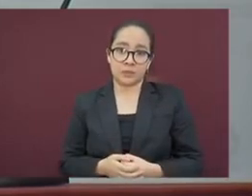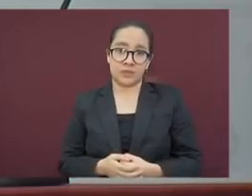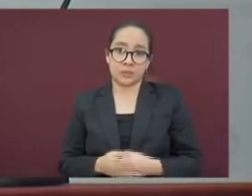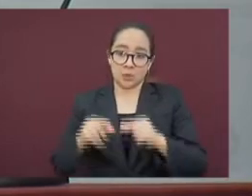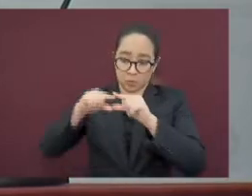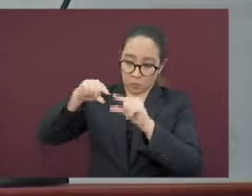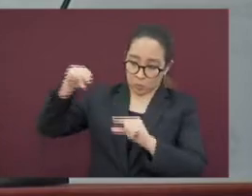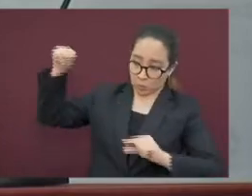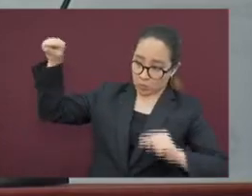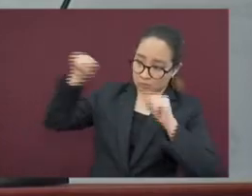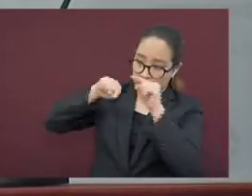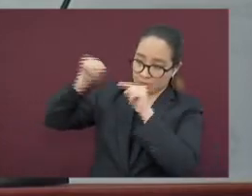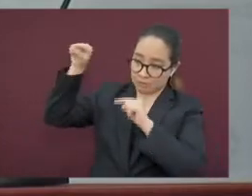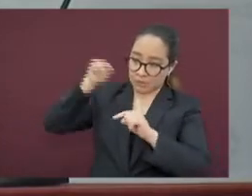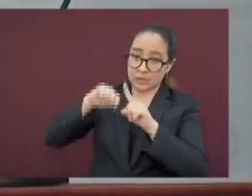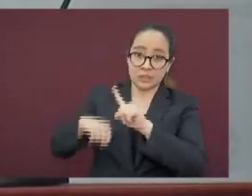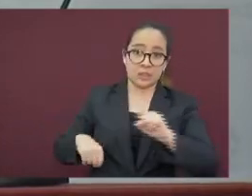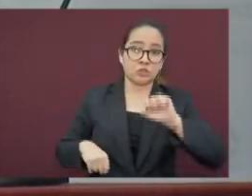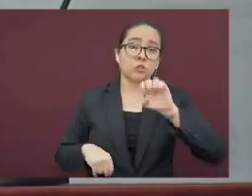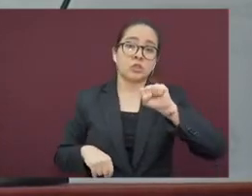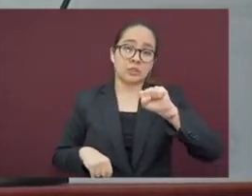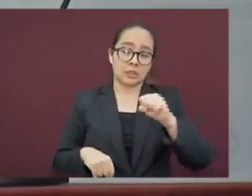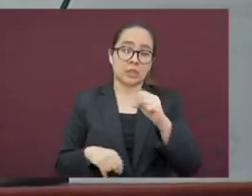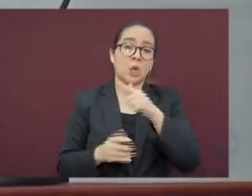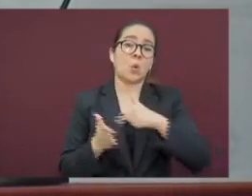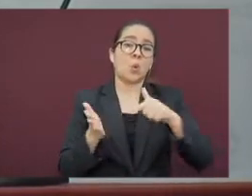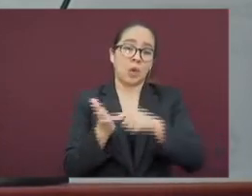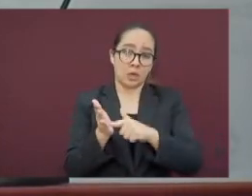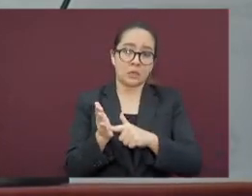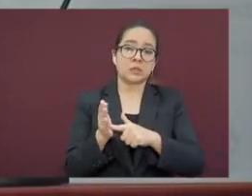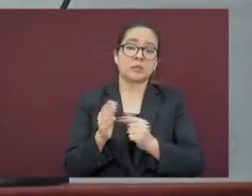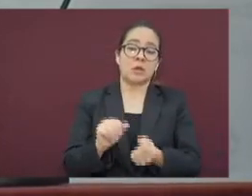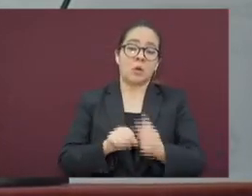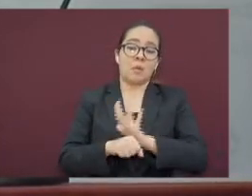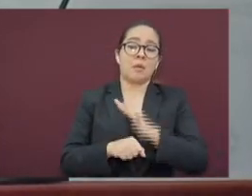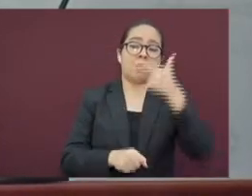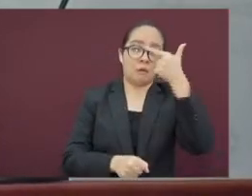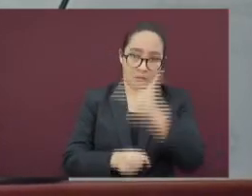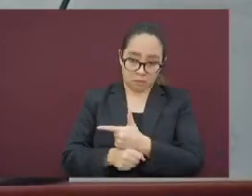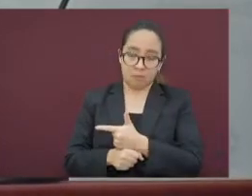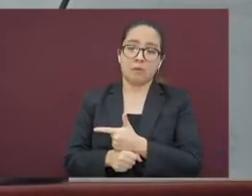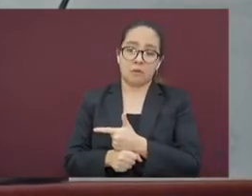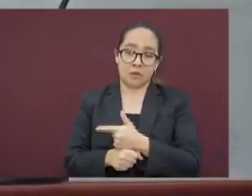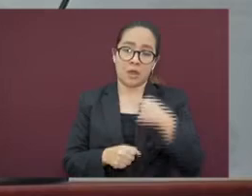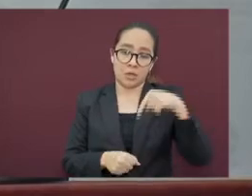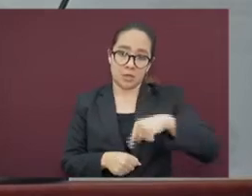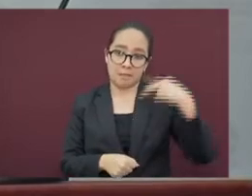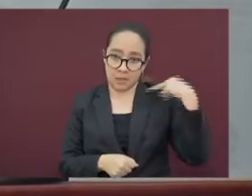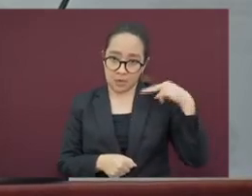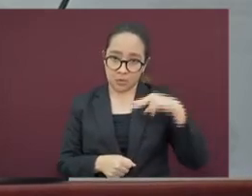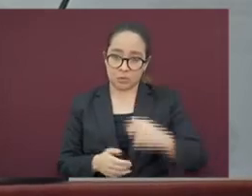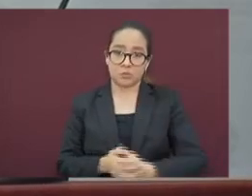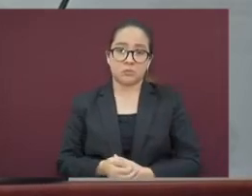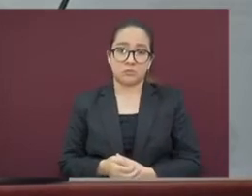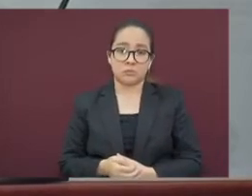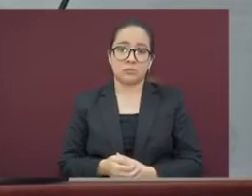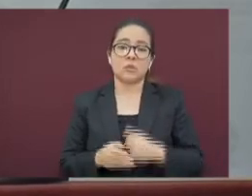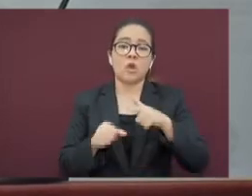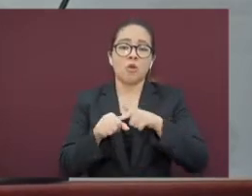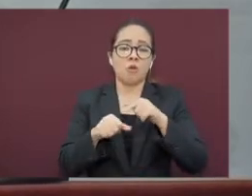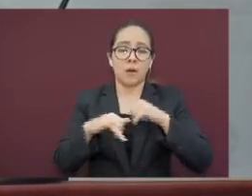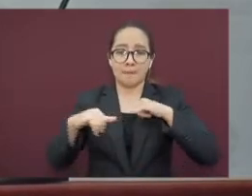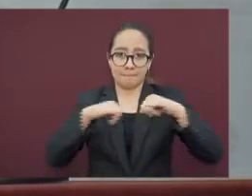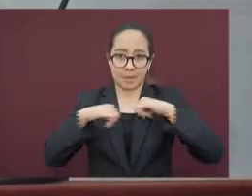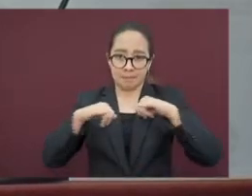municipios en donde se han identificado los casos positivos a COVID-19 en la entidad. Los colores en el